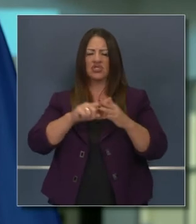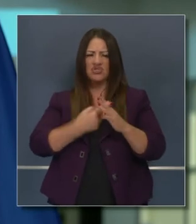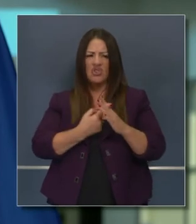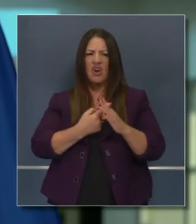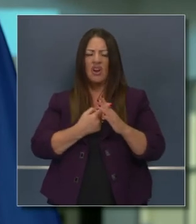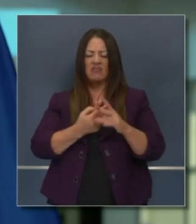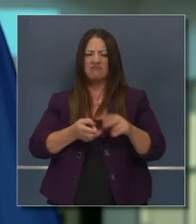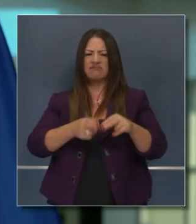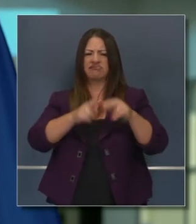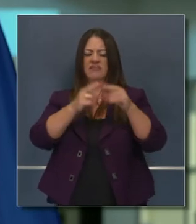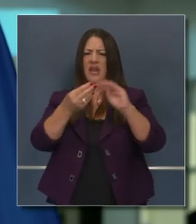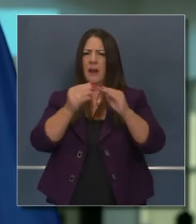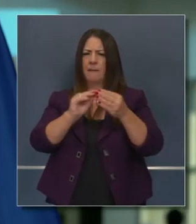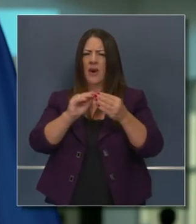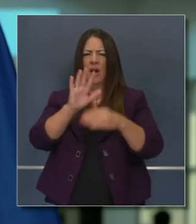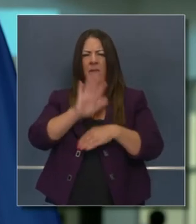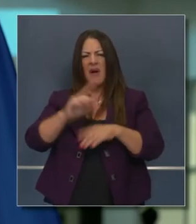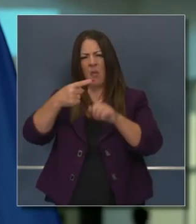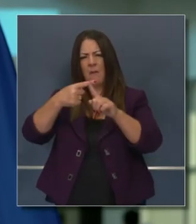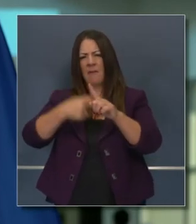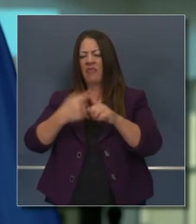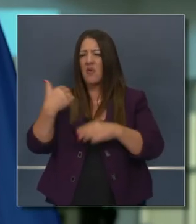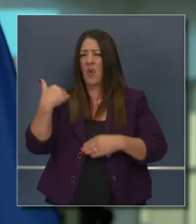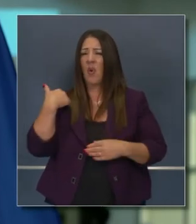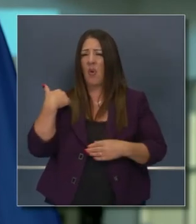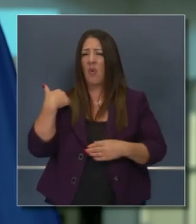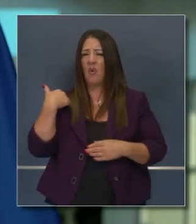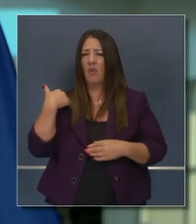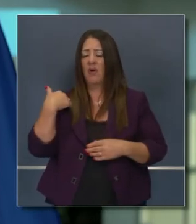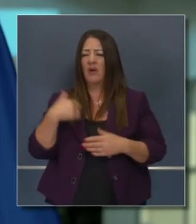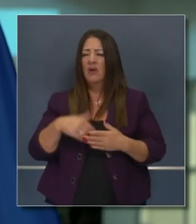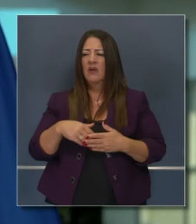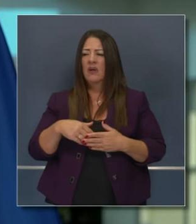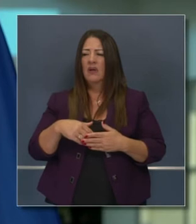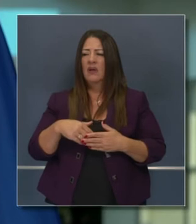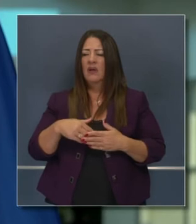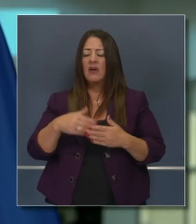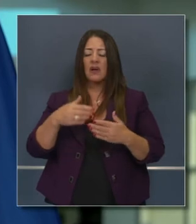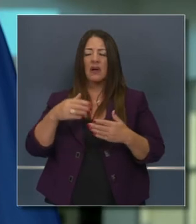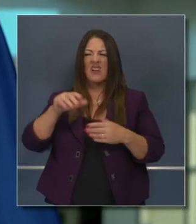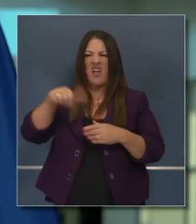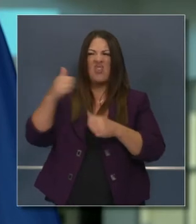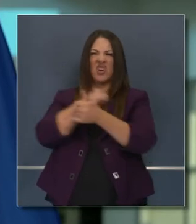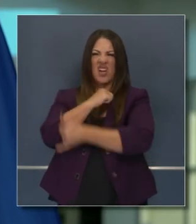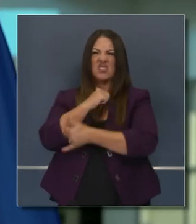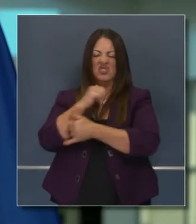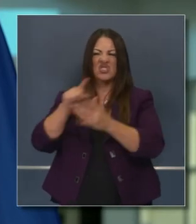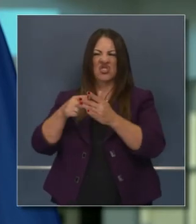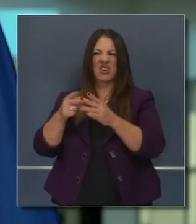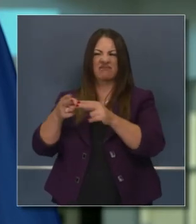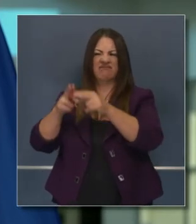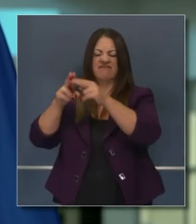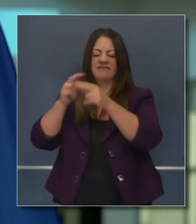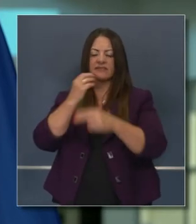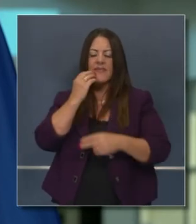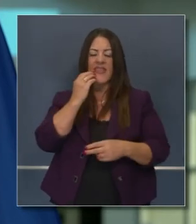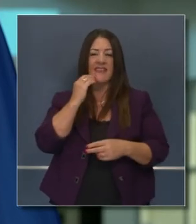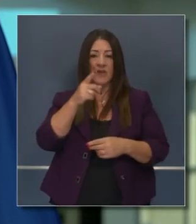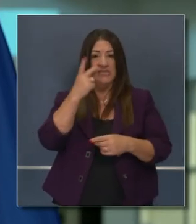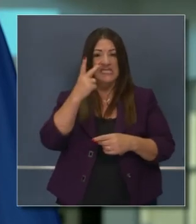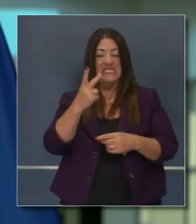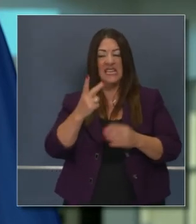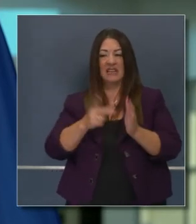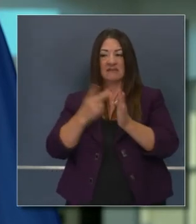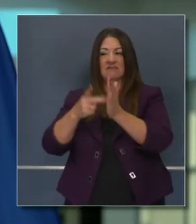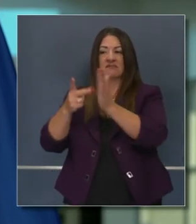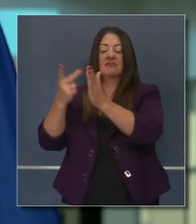al inicio de la pandemia, experimentaron una propagación mayor a la que vimos en Estados Unidos. Cuando